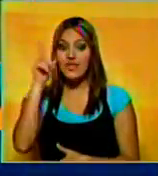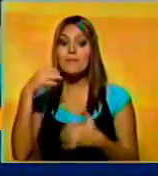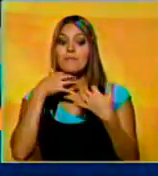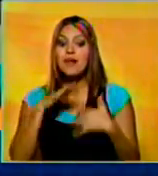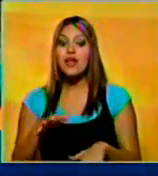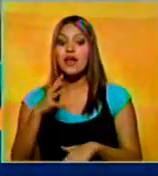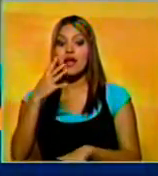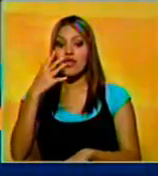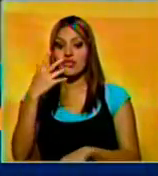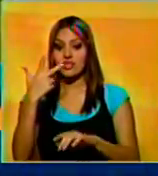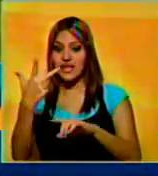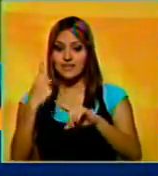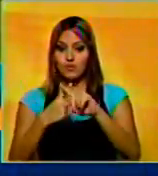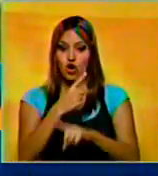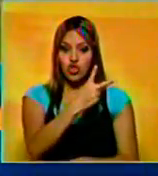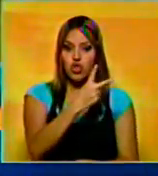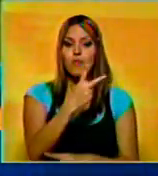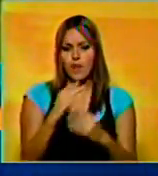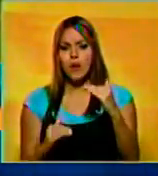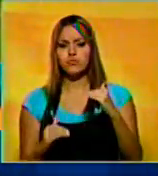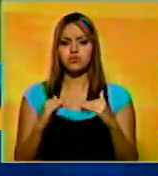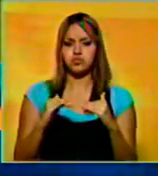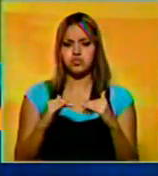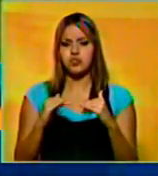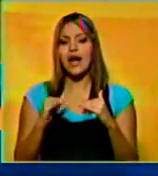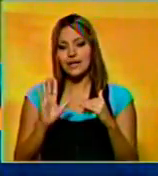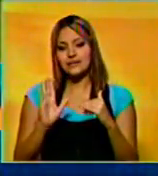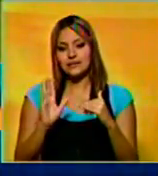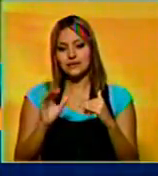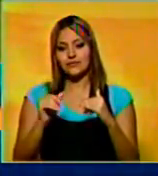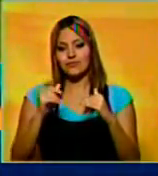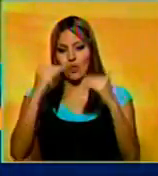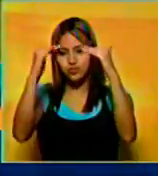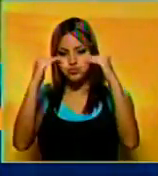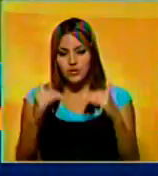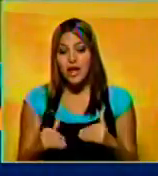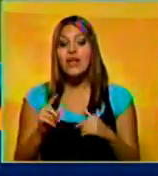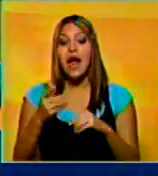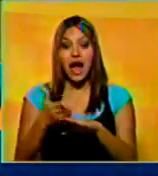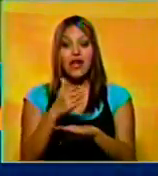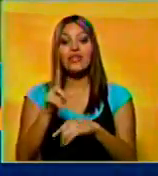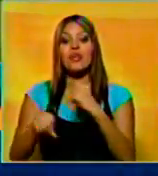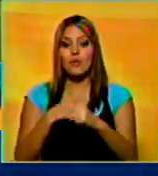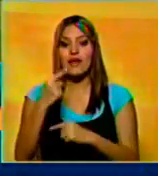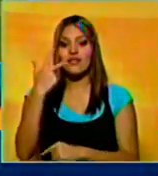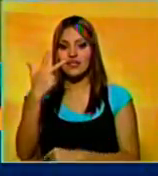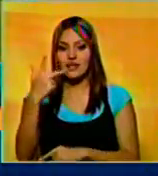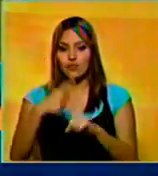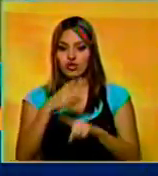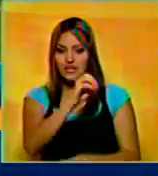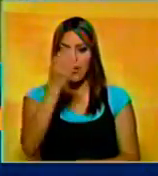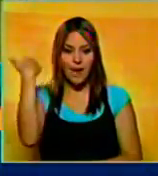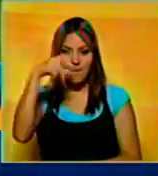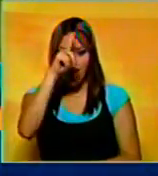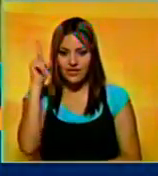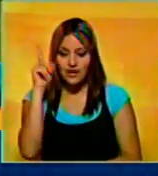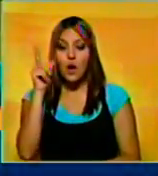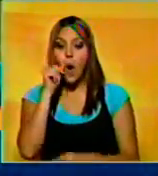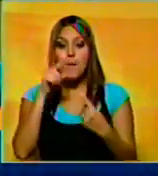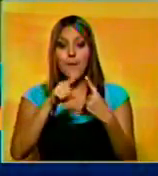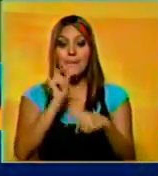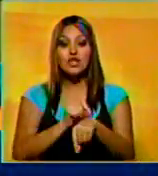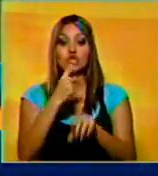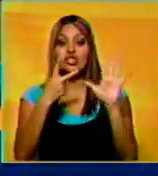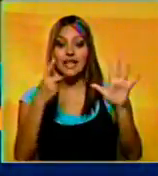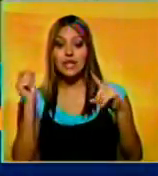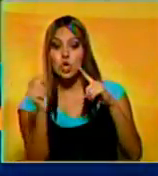3 goles por 2, pero avanzó por marcador global. Luego de triunfar, 3 por 0 en Madrid. Cristiano Ronaldo marcó al minuto 7